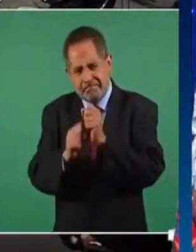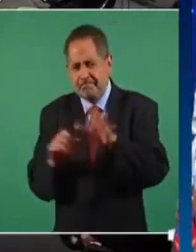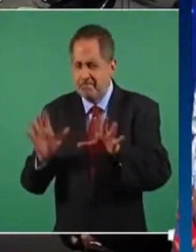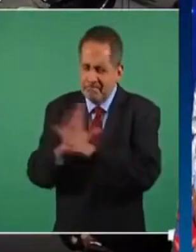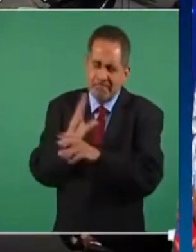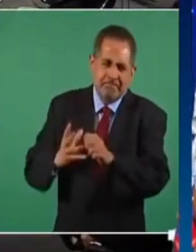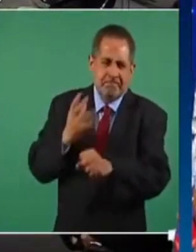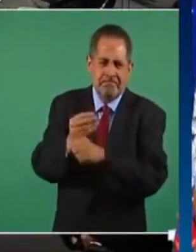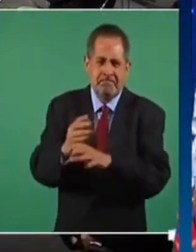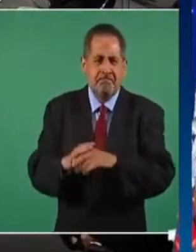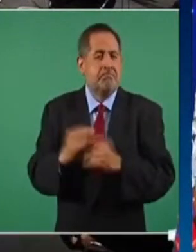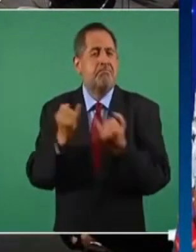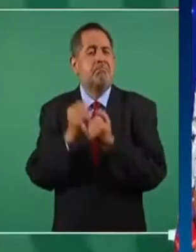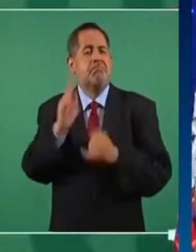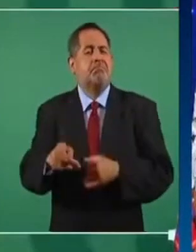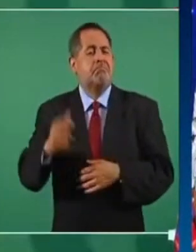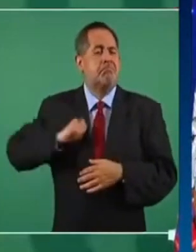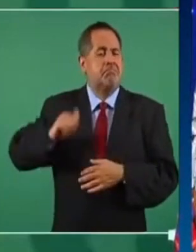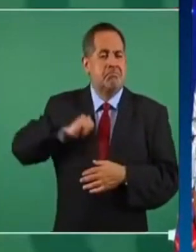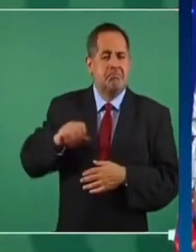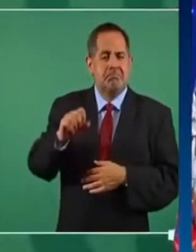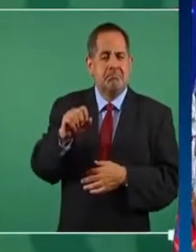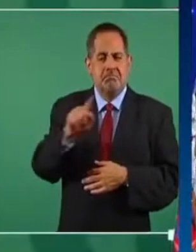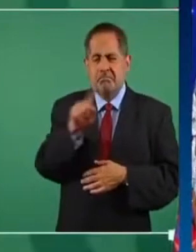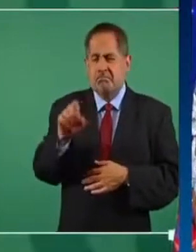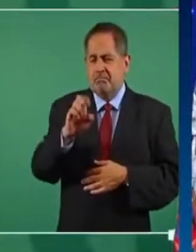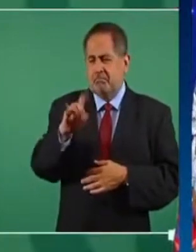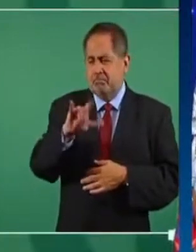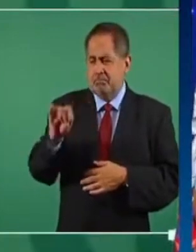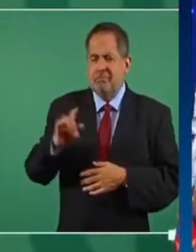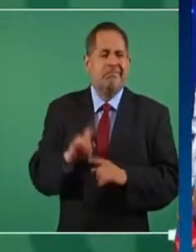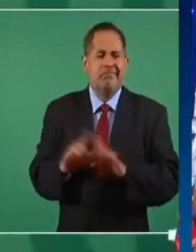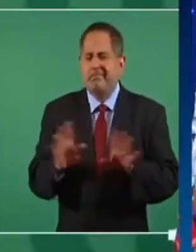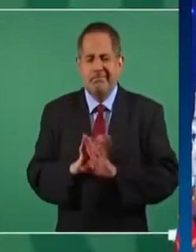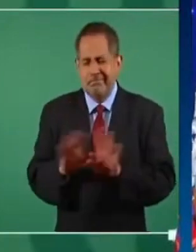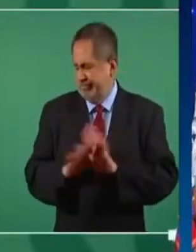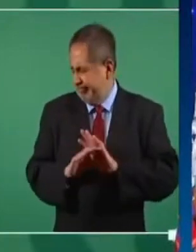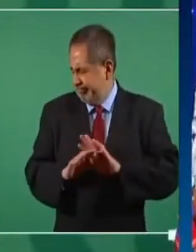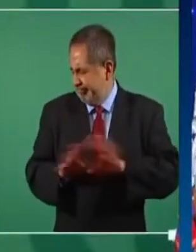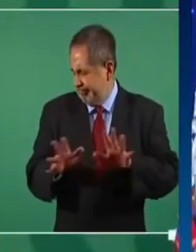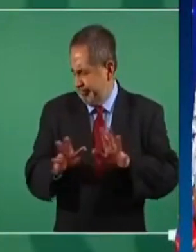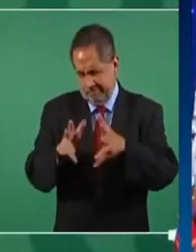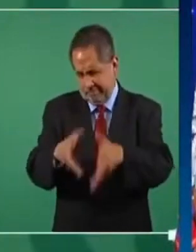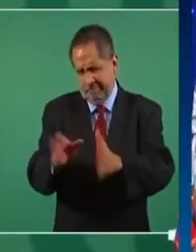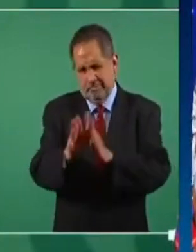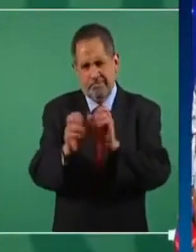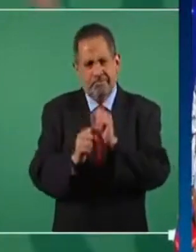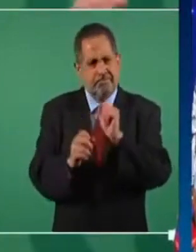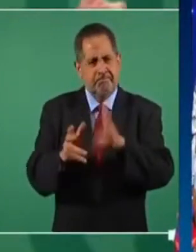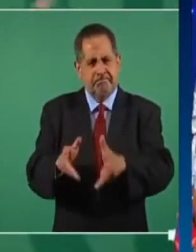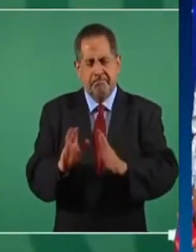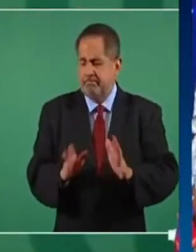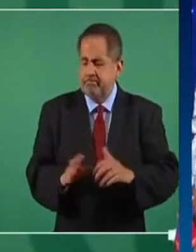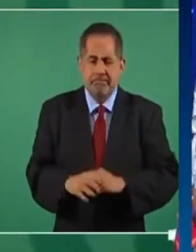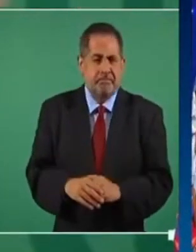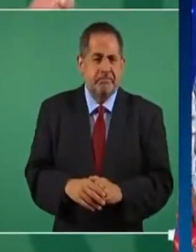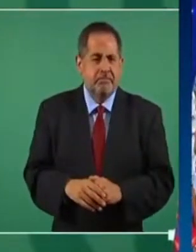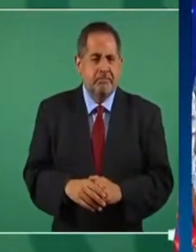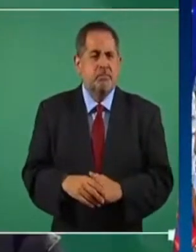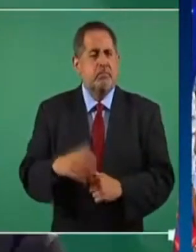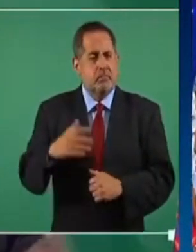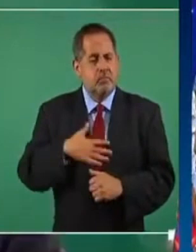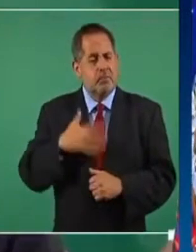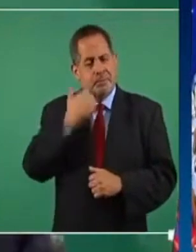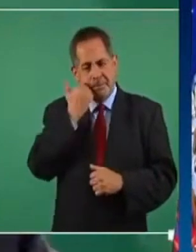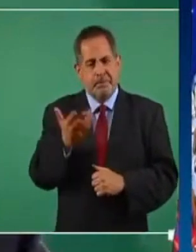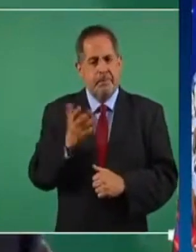como lo hizo los edillos no porque quiero